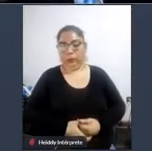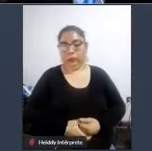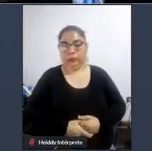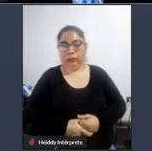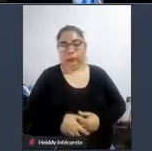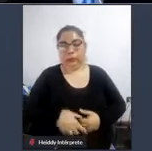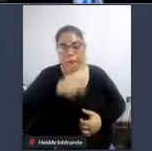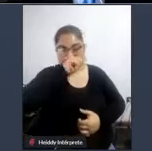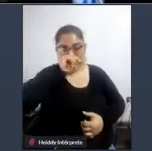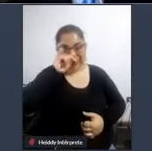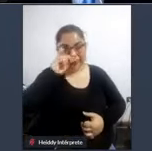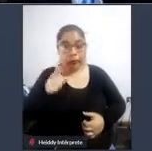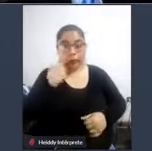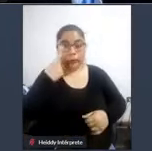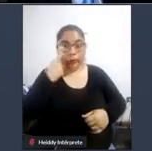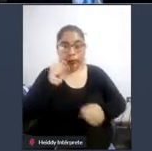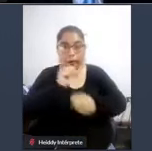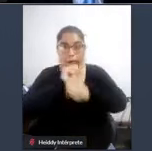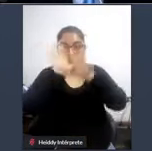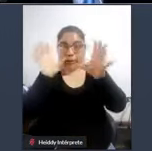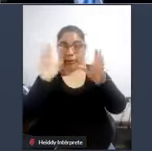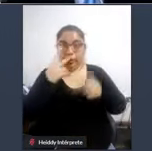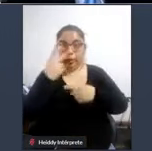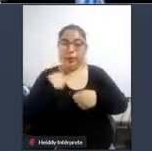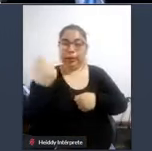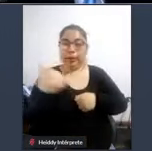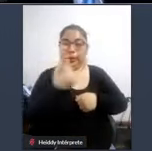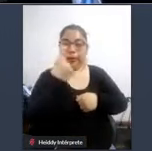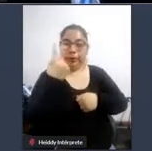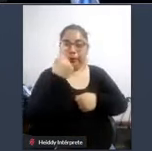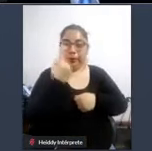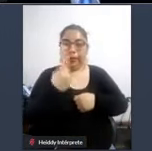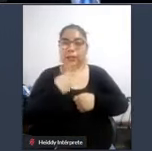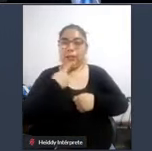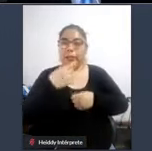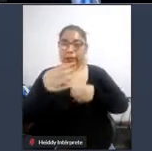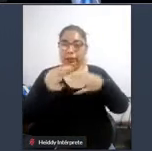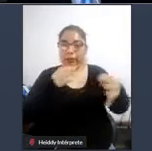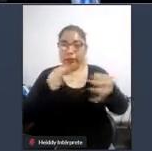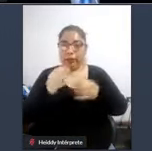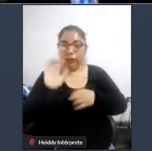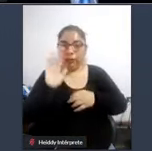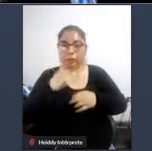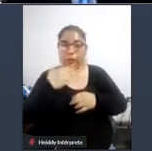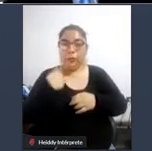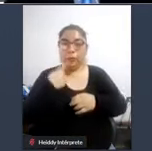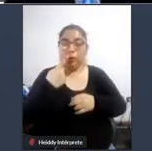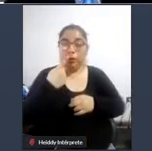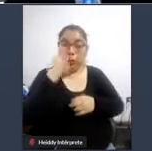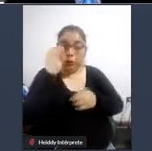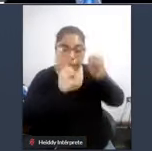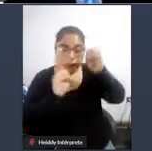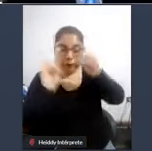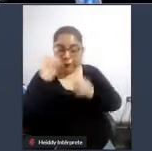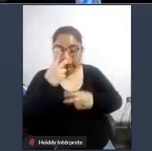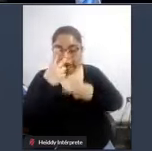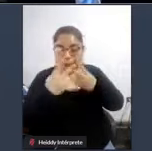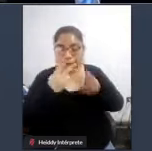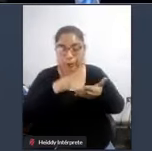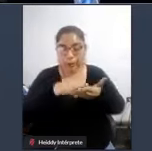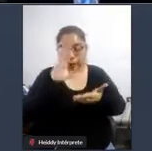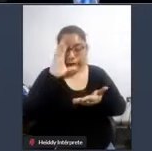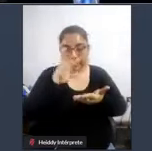es interesante ser el primero de la exposición porque me da me ha dado la oportunidad de poder